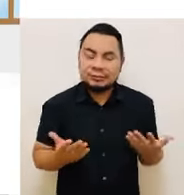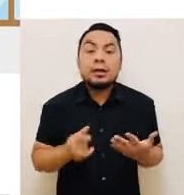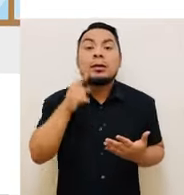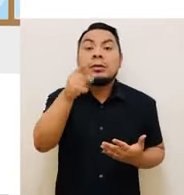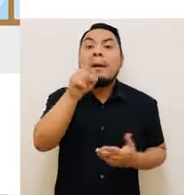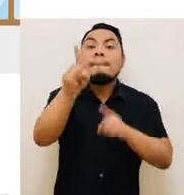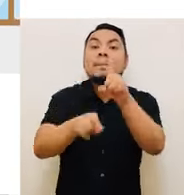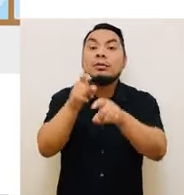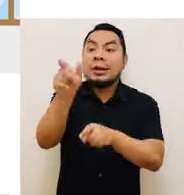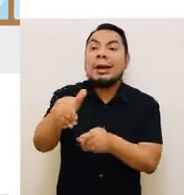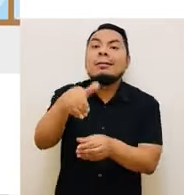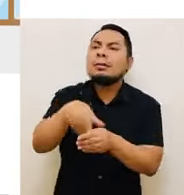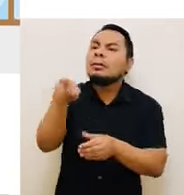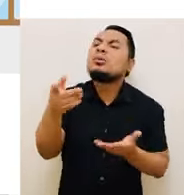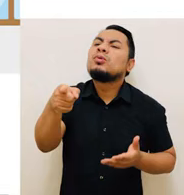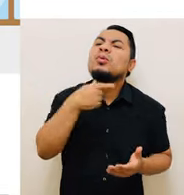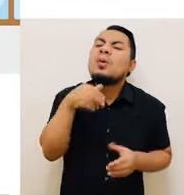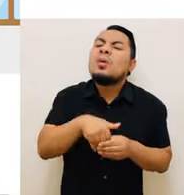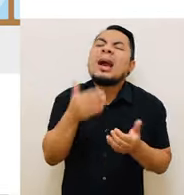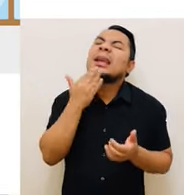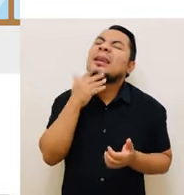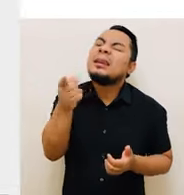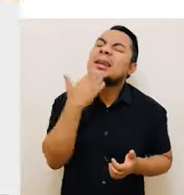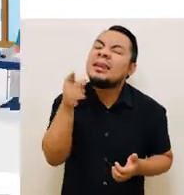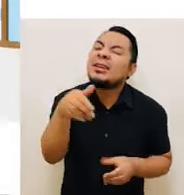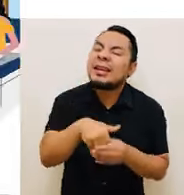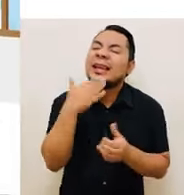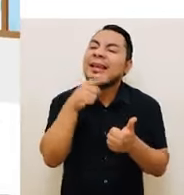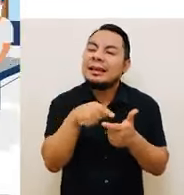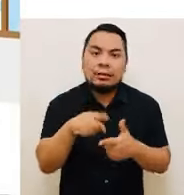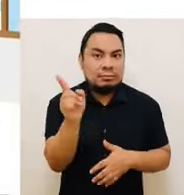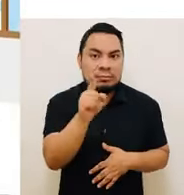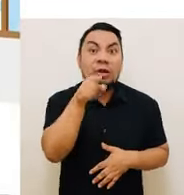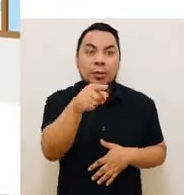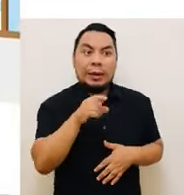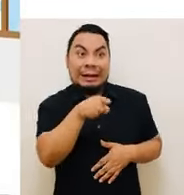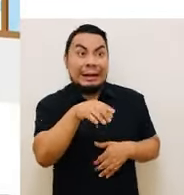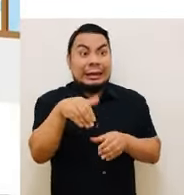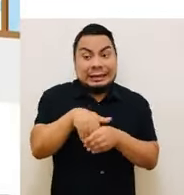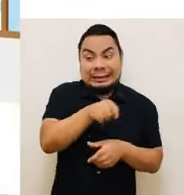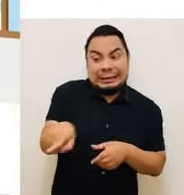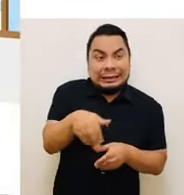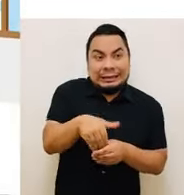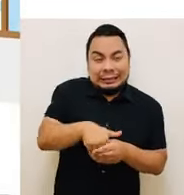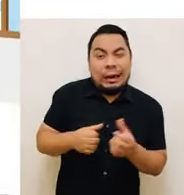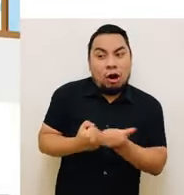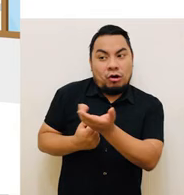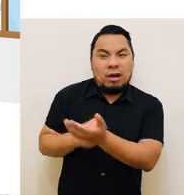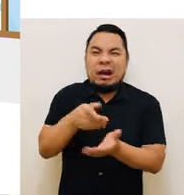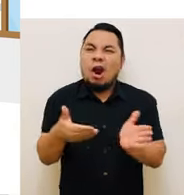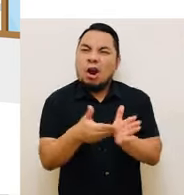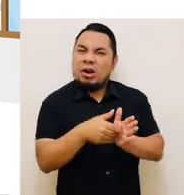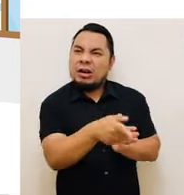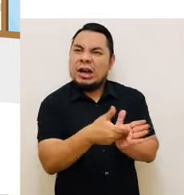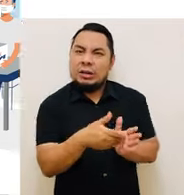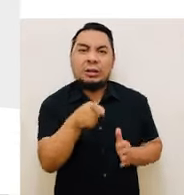Preguntar a los electores sobre su preferencia electoral. Hacer proselitismo de cualquier tipo o manifestarte a favor o en contra de